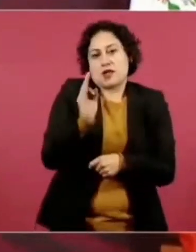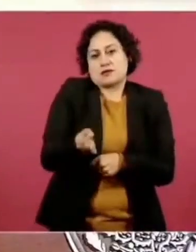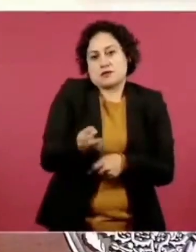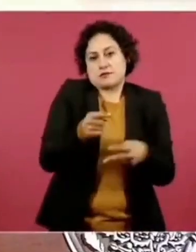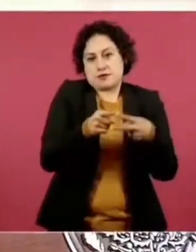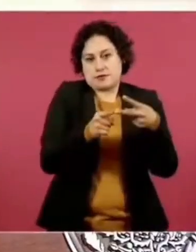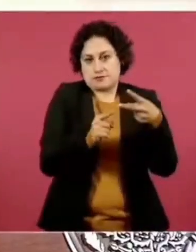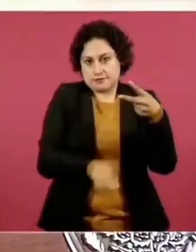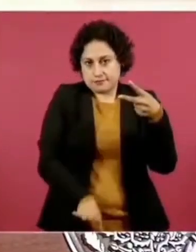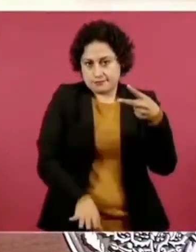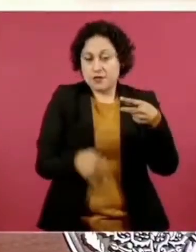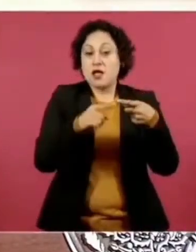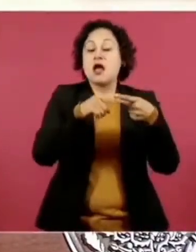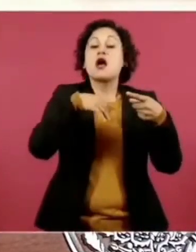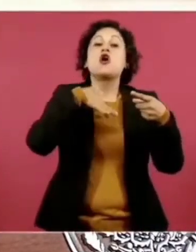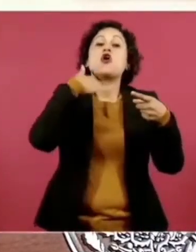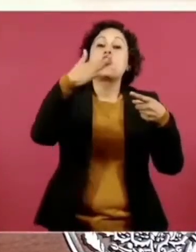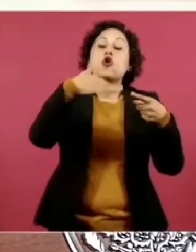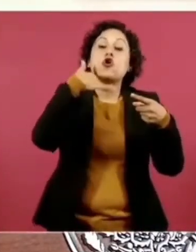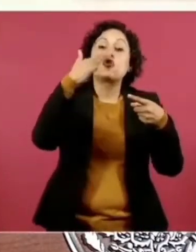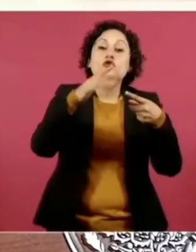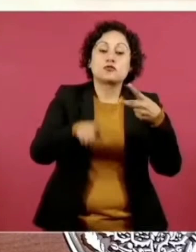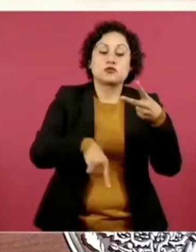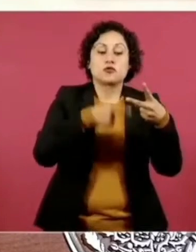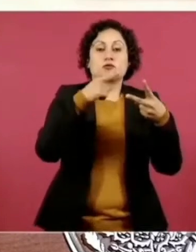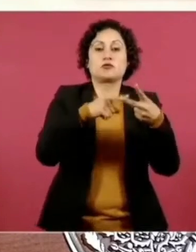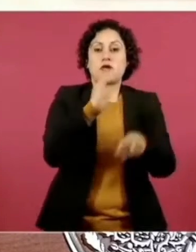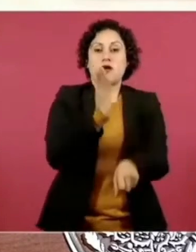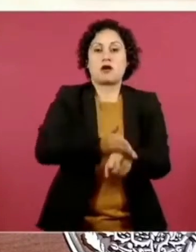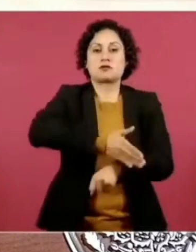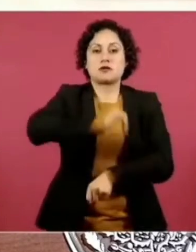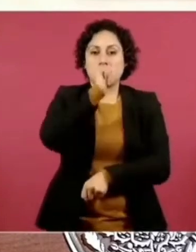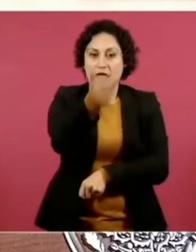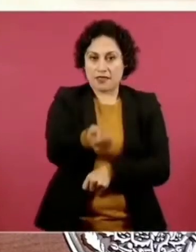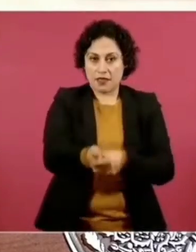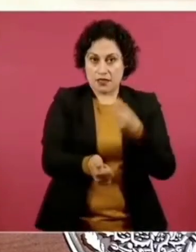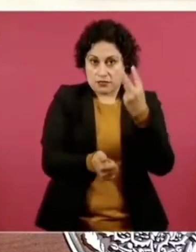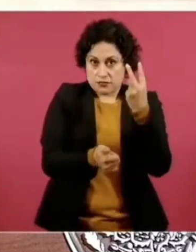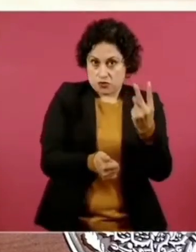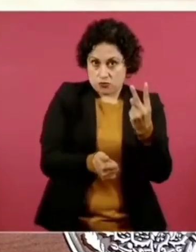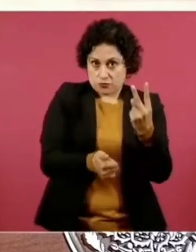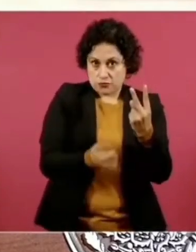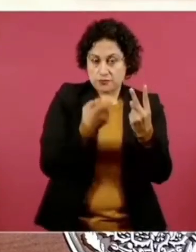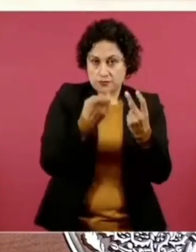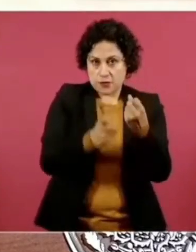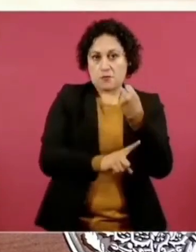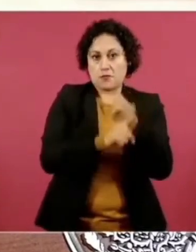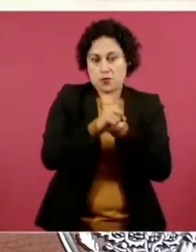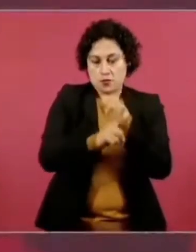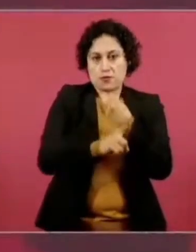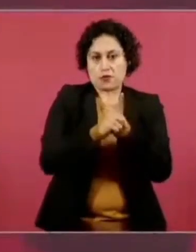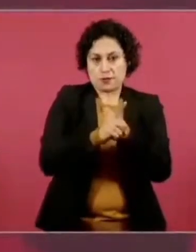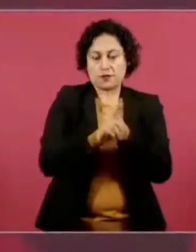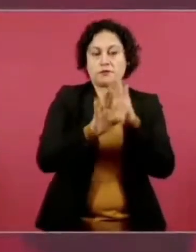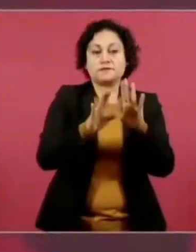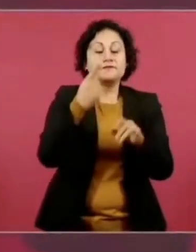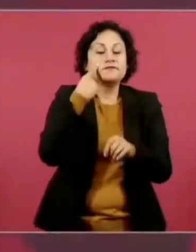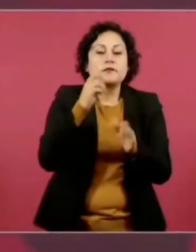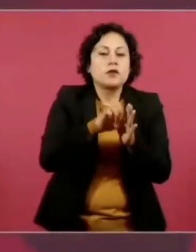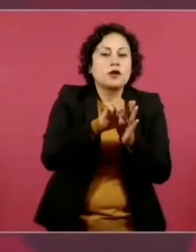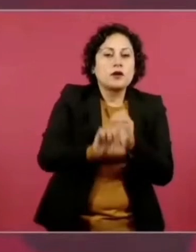y otorgar impunidad, las dos. En otros países hay corrupción,